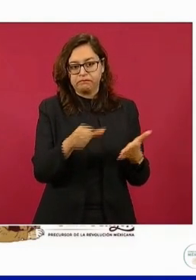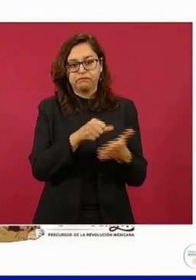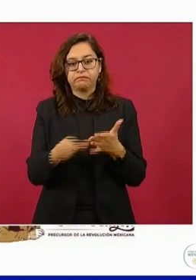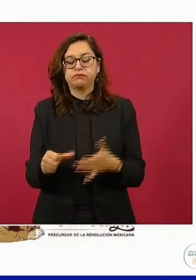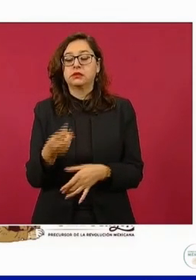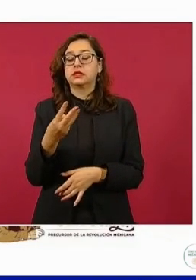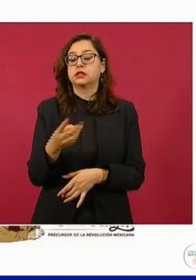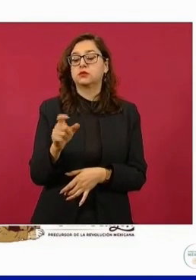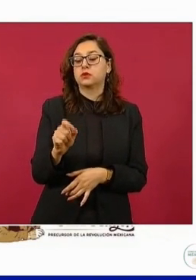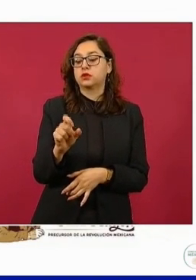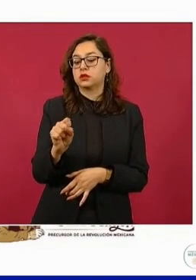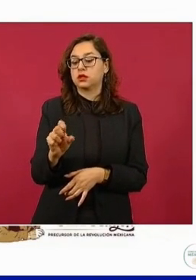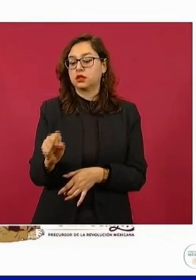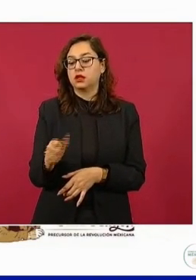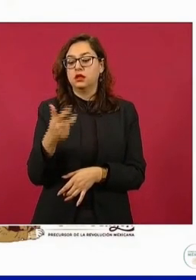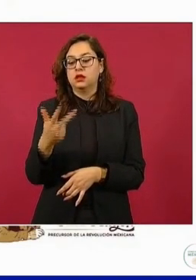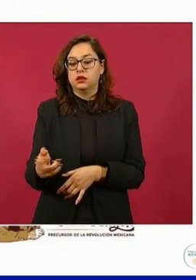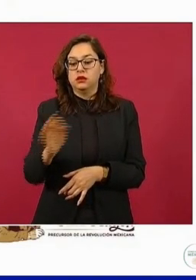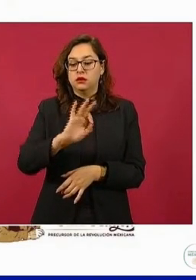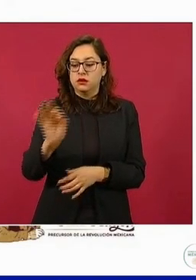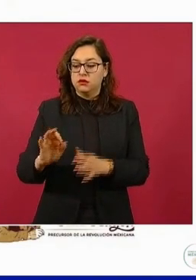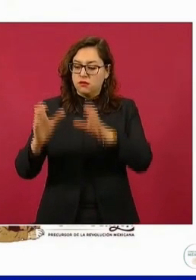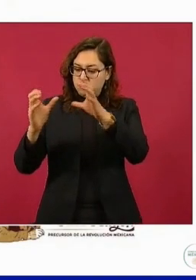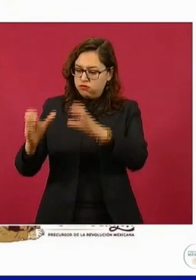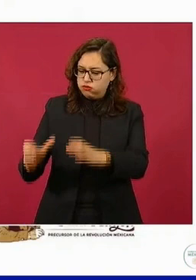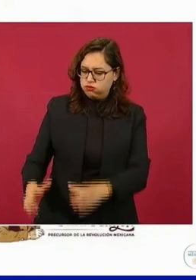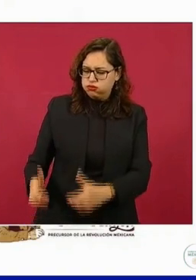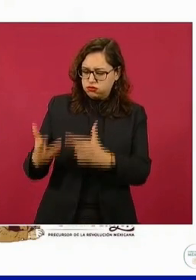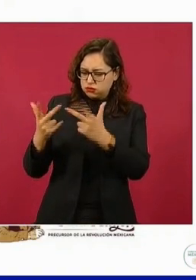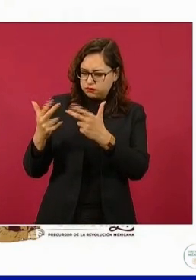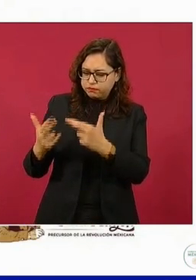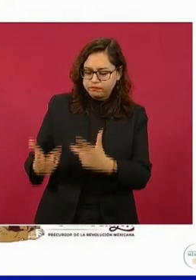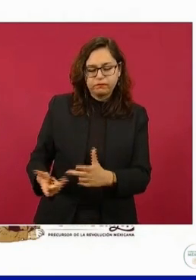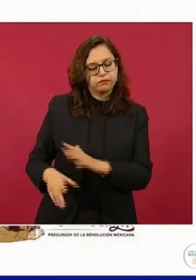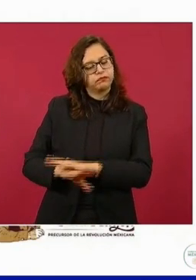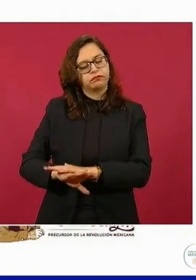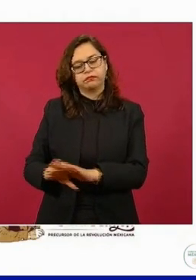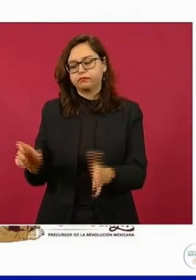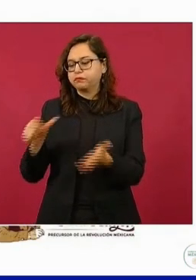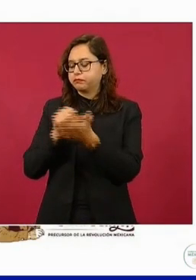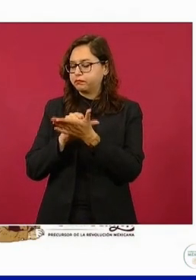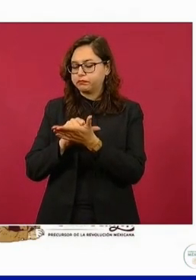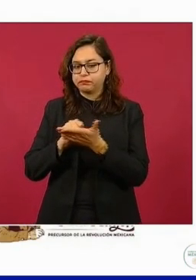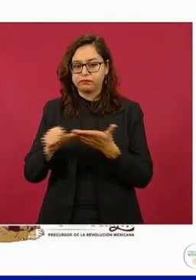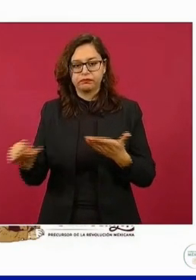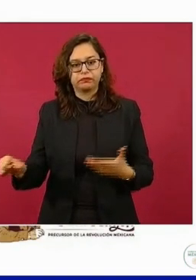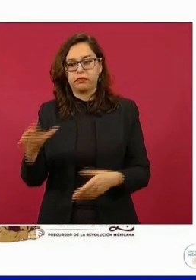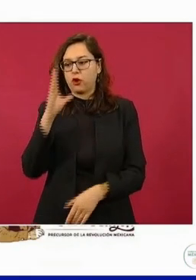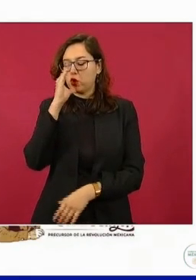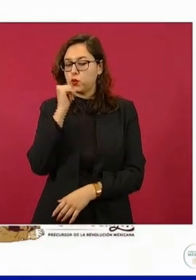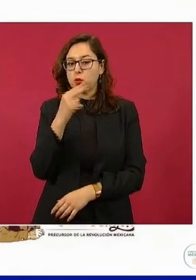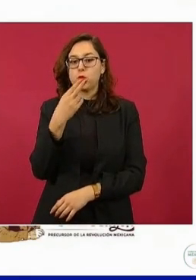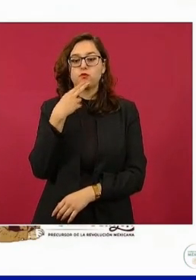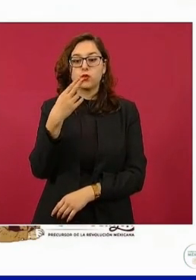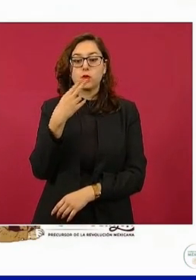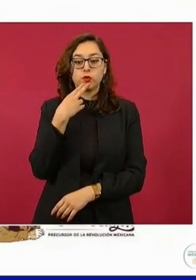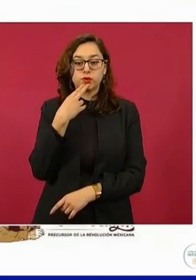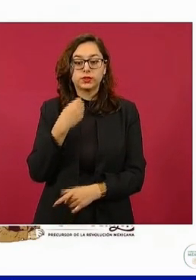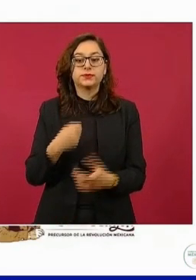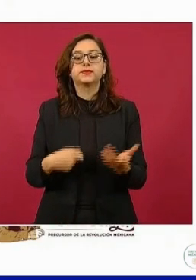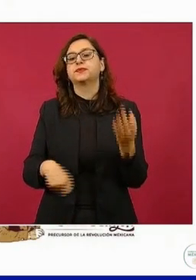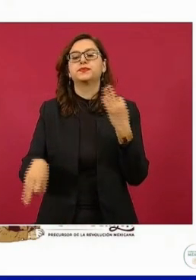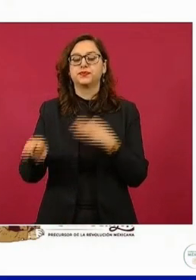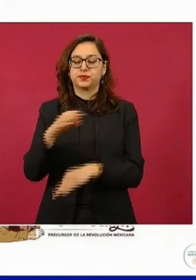.68 por ciento de cilindros de gas que fueron inmovilizados por encontrarse en mal estado, todos